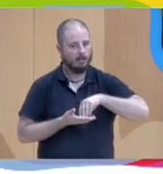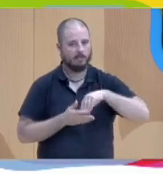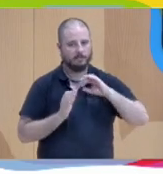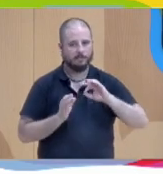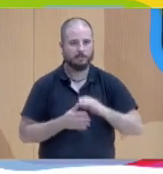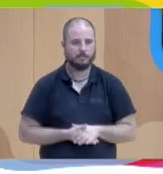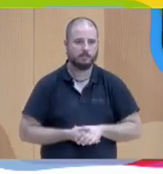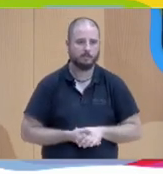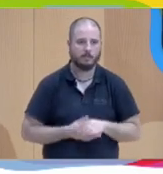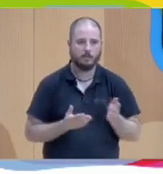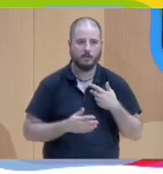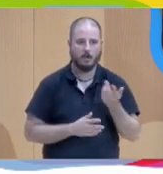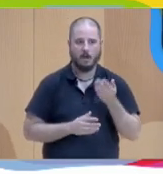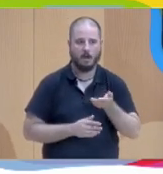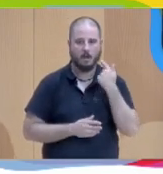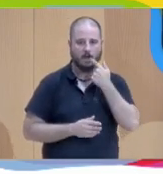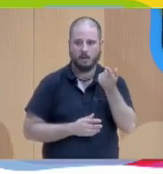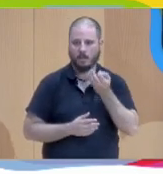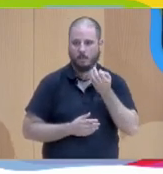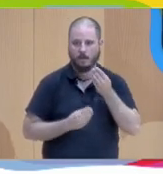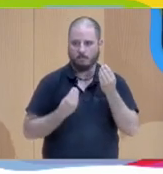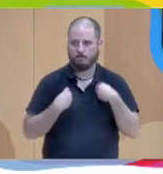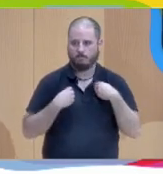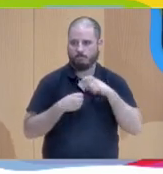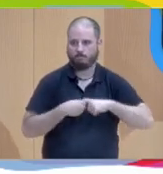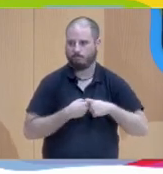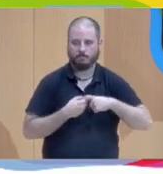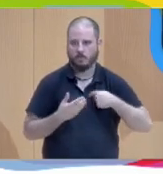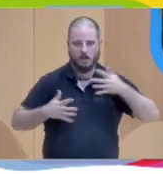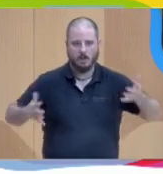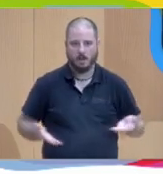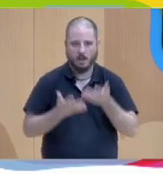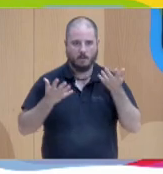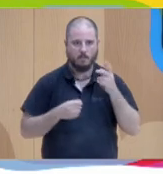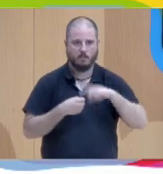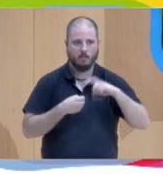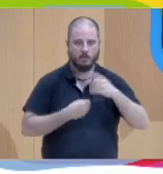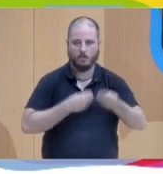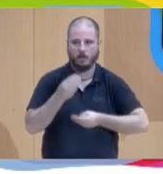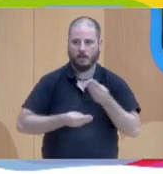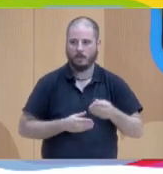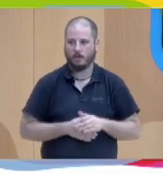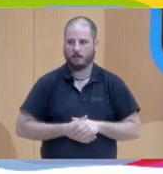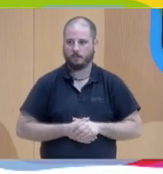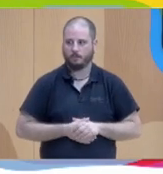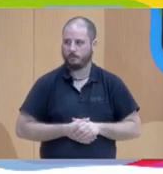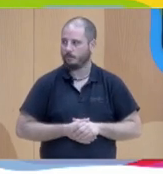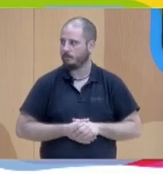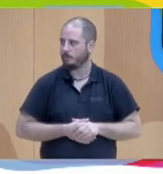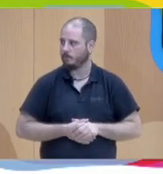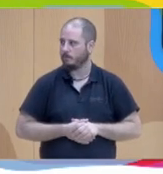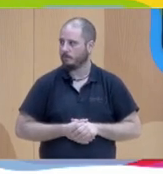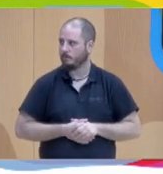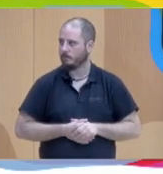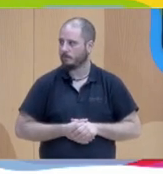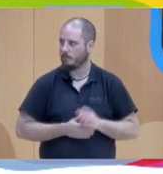he dicho al principio lo que hay que hacer es vivirlo así que yo animo al personal a probar y a hacer cosas en primera persona a ti te ha cambiado la vida,